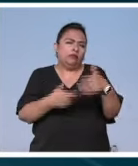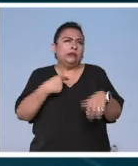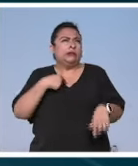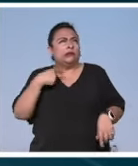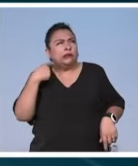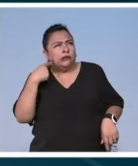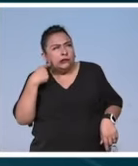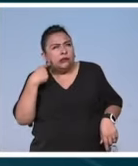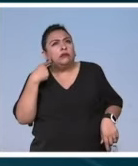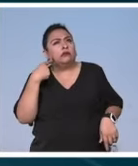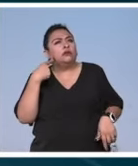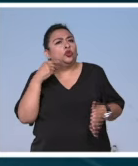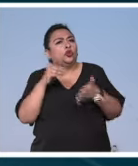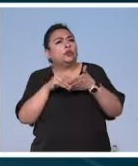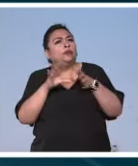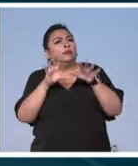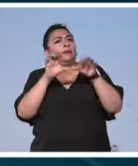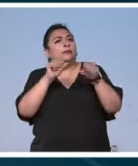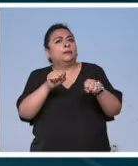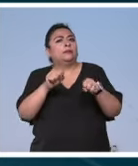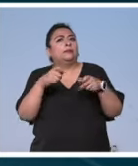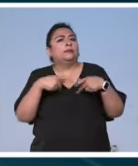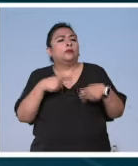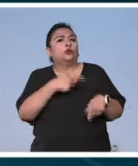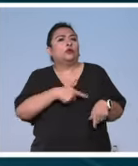sonidos siguen conquistando al público.